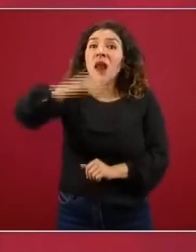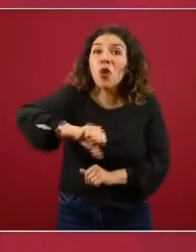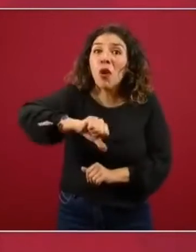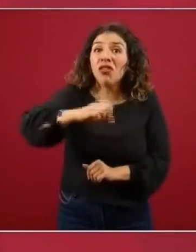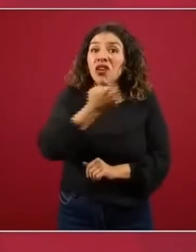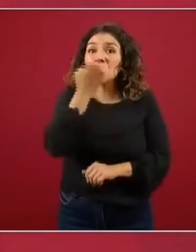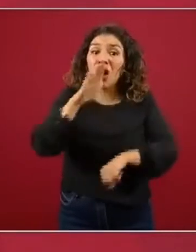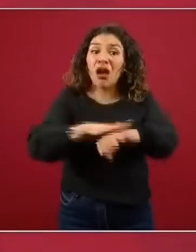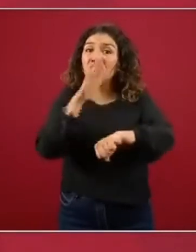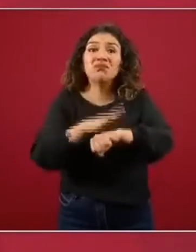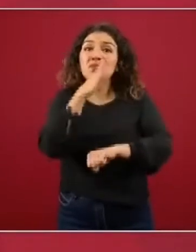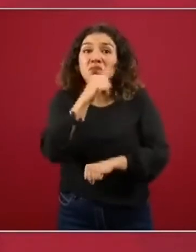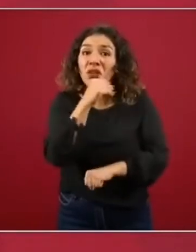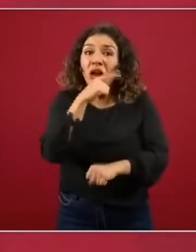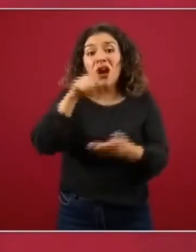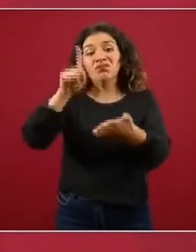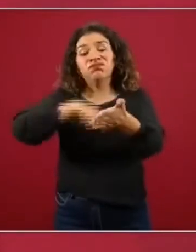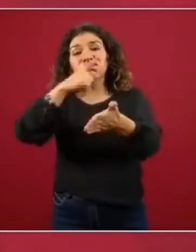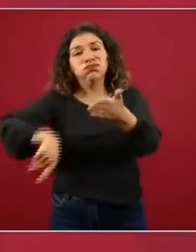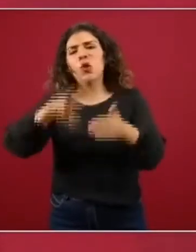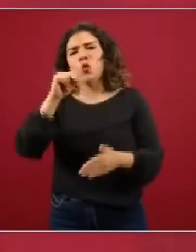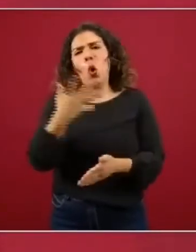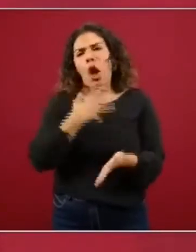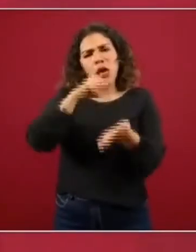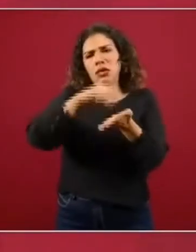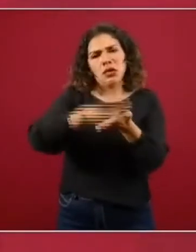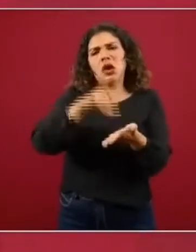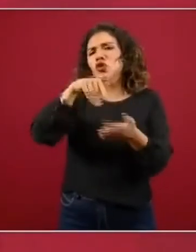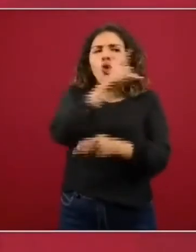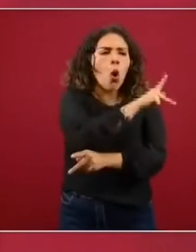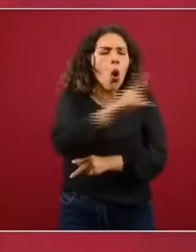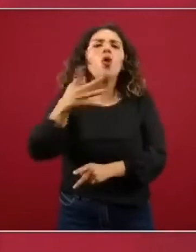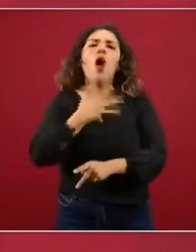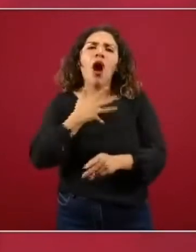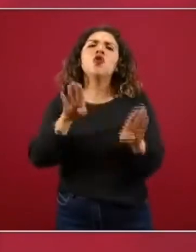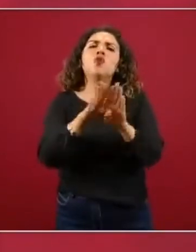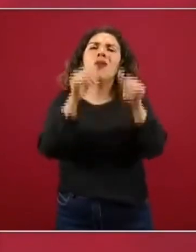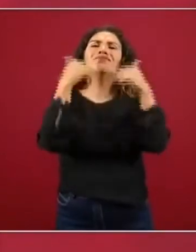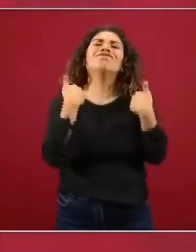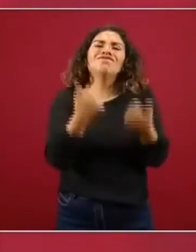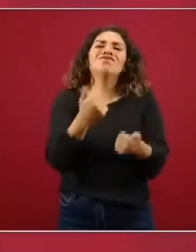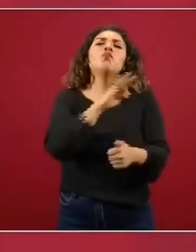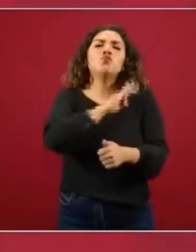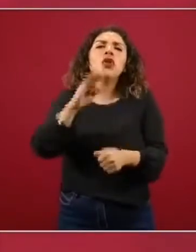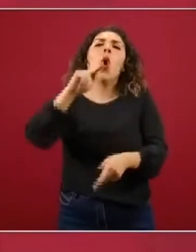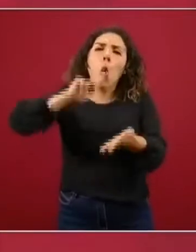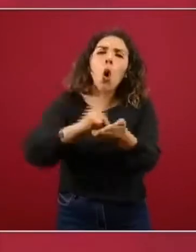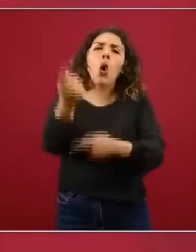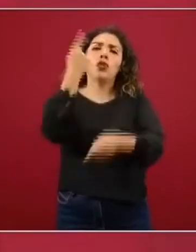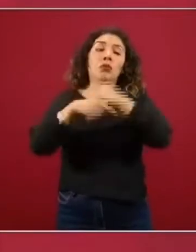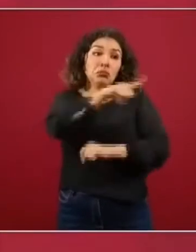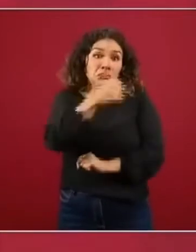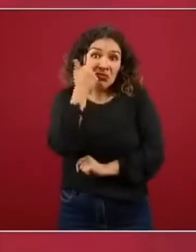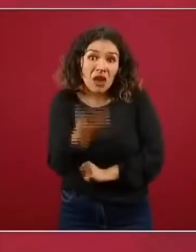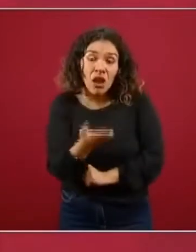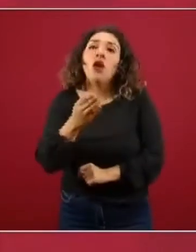perjudicial a su historial académico. Todos los chicos tendrán consideración para poder recursar, si así lo desean,